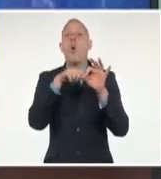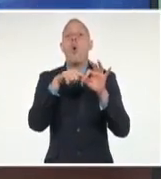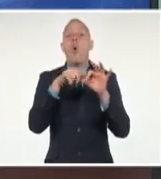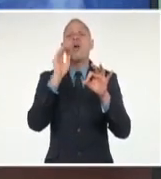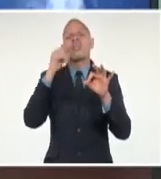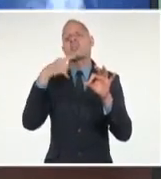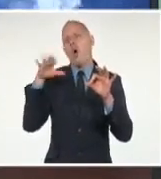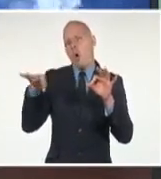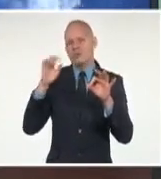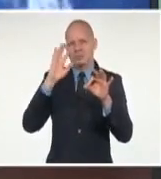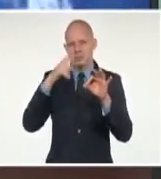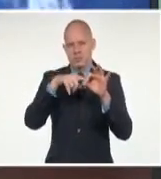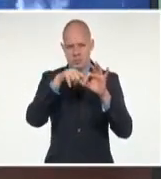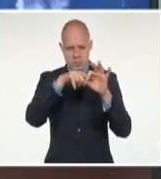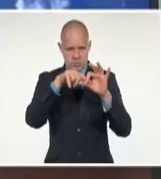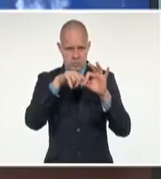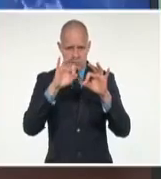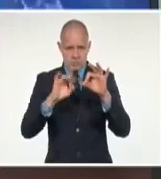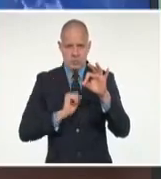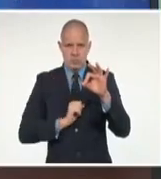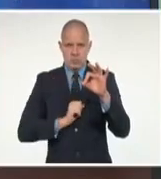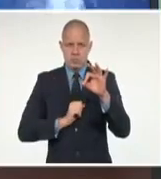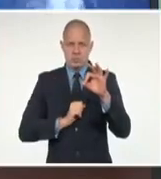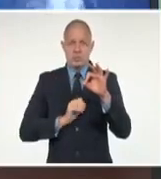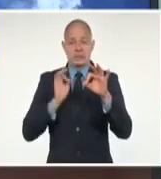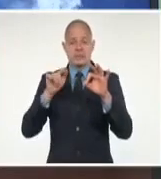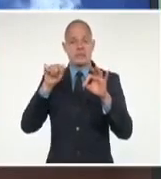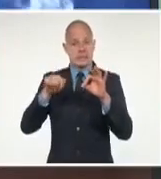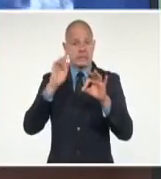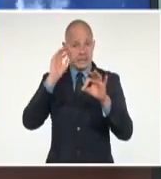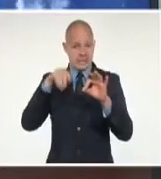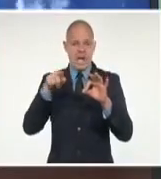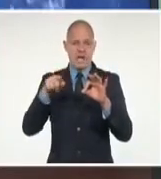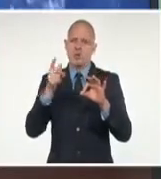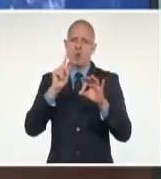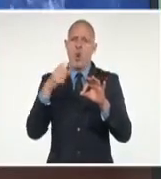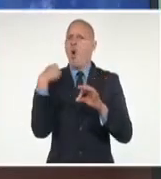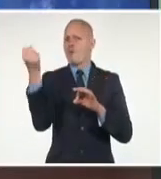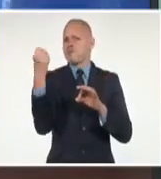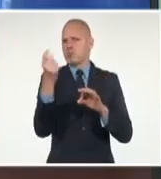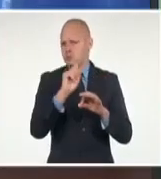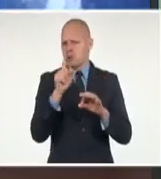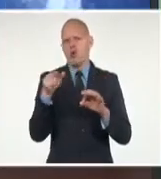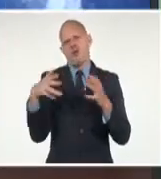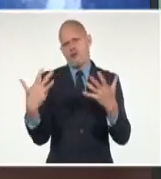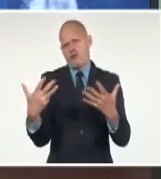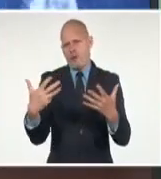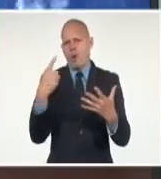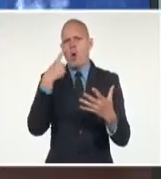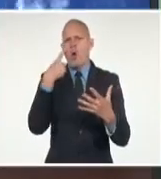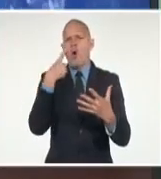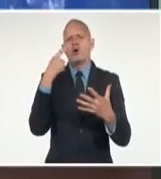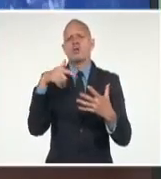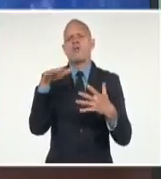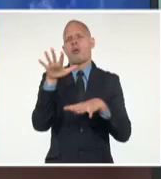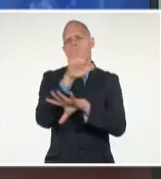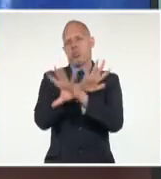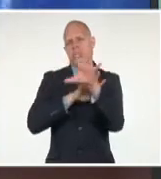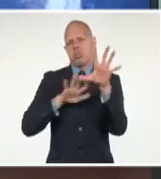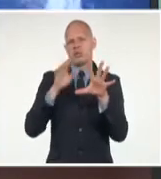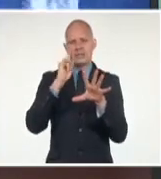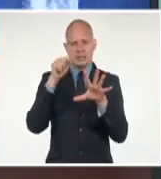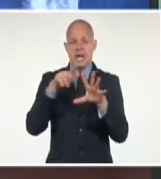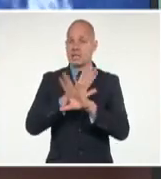tropical como esta, y sobre todo una tormenta débil, porque se ha ido incluso debilitando sobre tierra cubana,